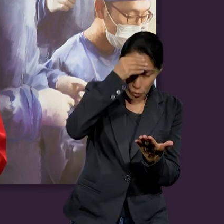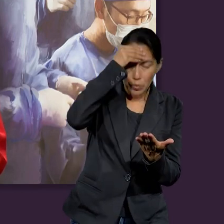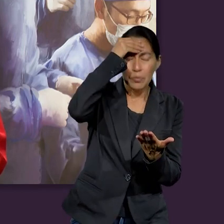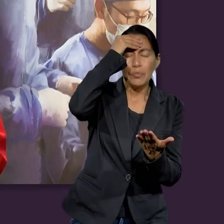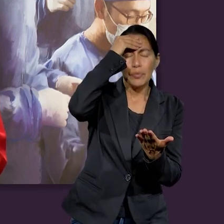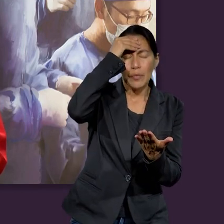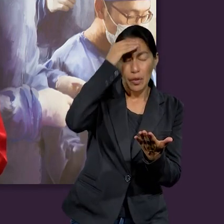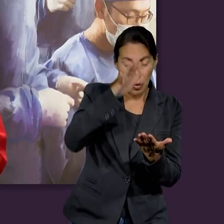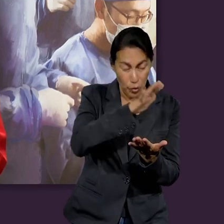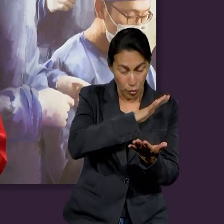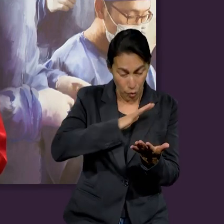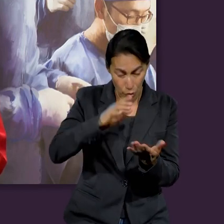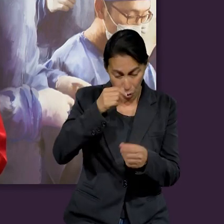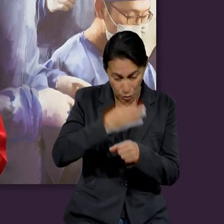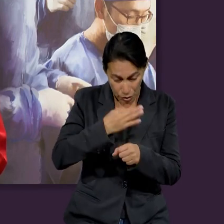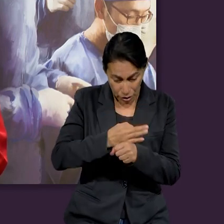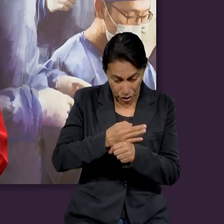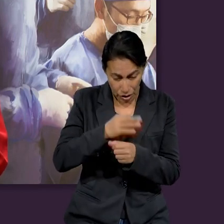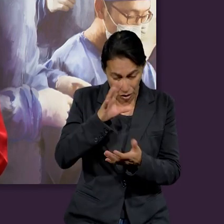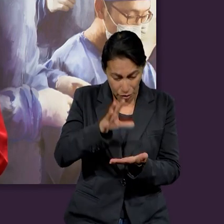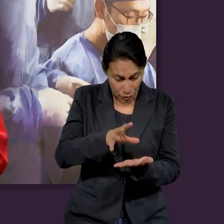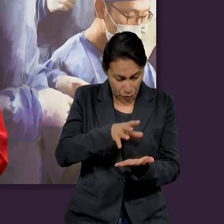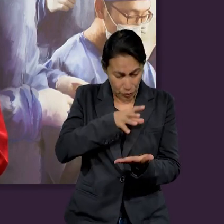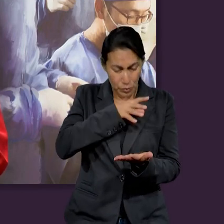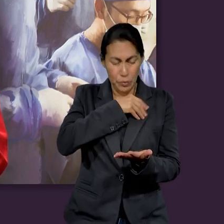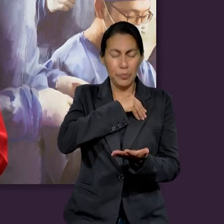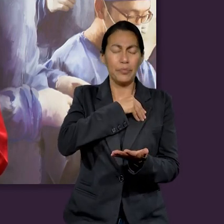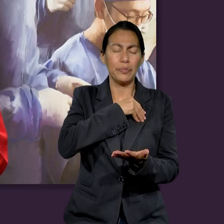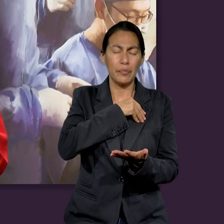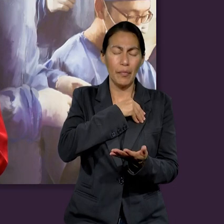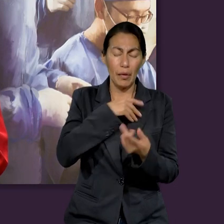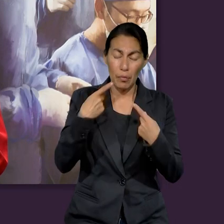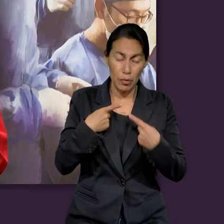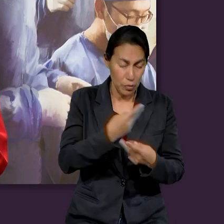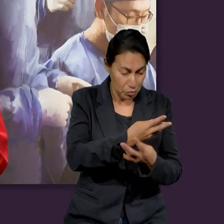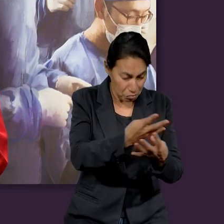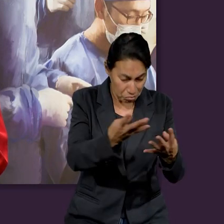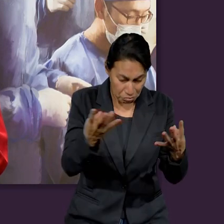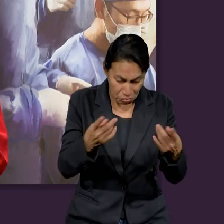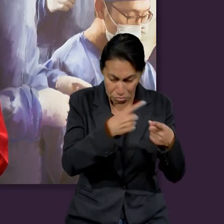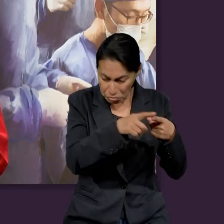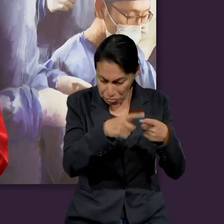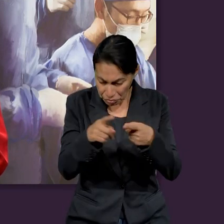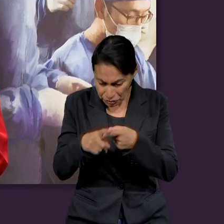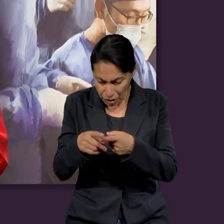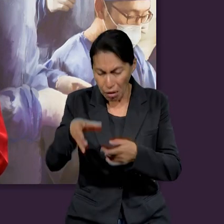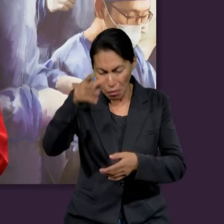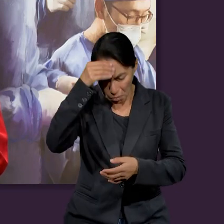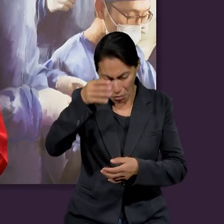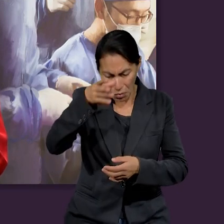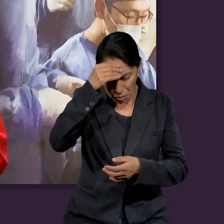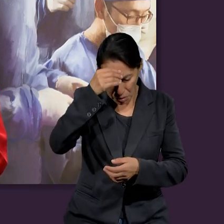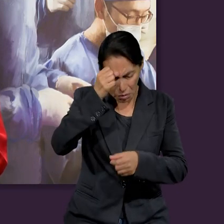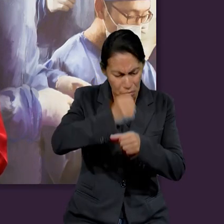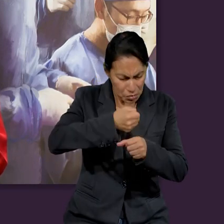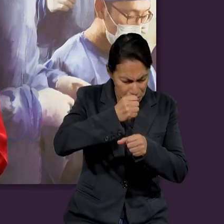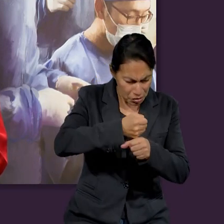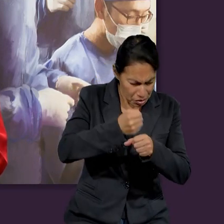Celestial, ser dirigidos por ti. Amén. Que todo lo que estudiamos se quede en nuestro corazón y muchos puedan